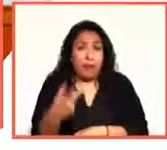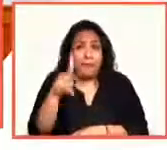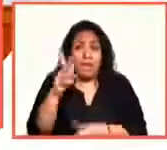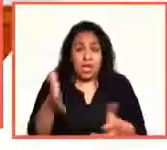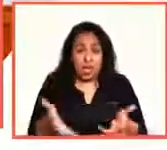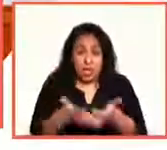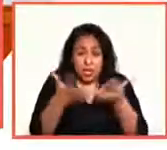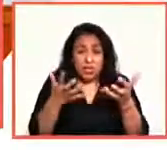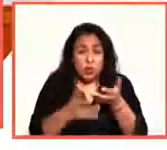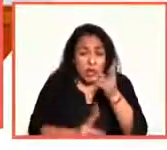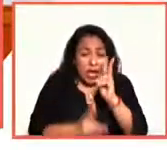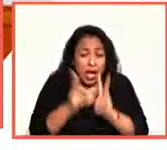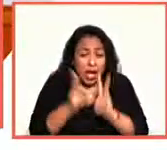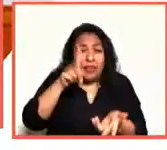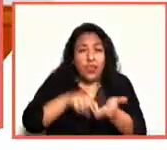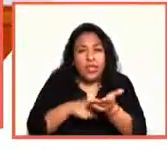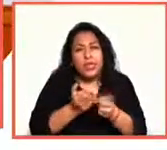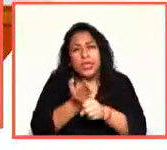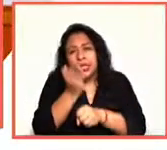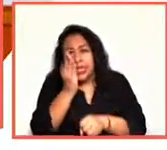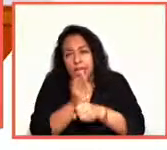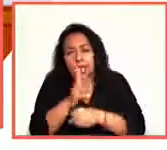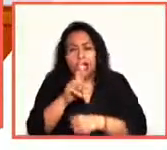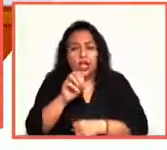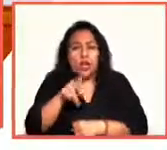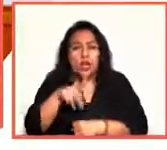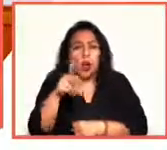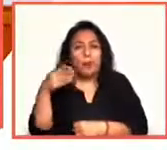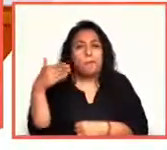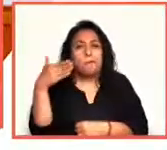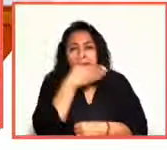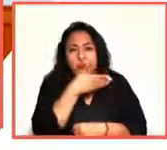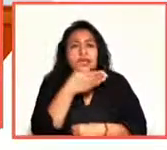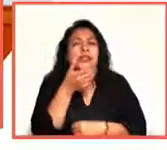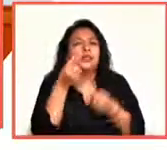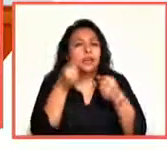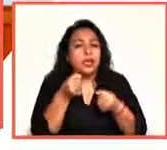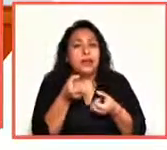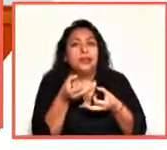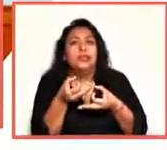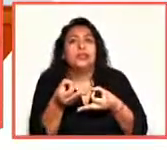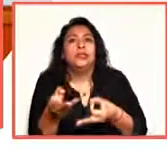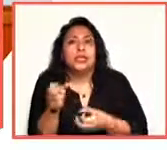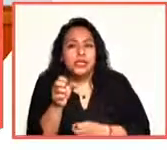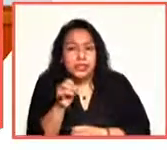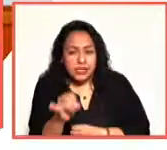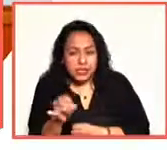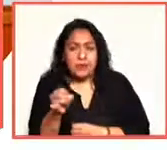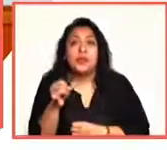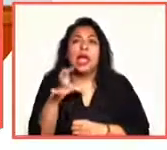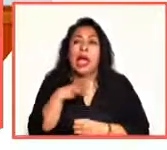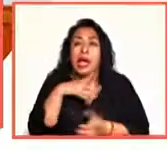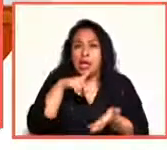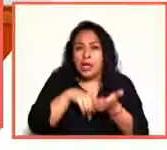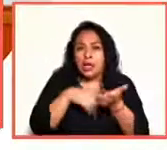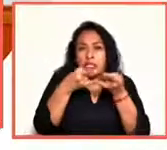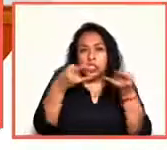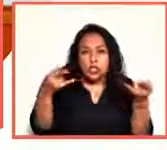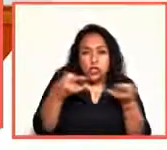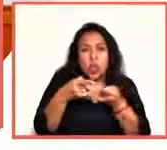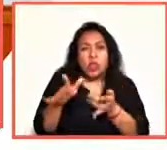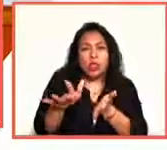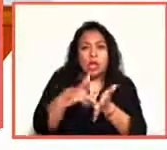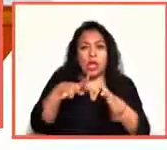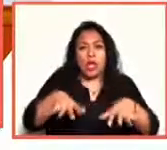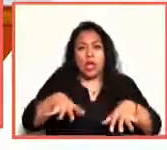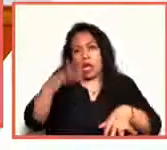una pizca de humor y de rock dietético, seguro se antojará este platillo. Con la misión de llevar historias inspiradas en el clown al